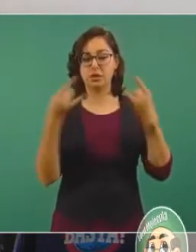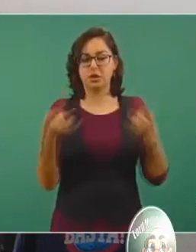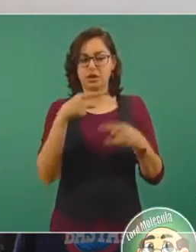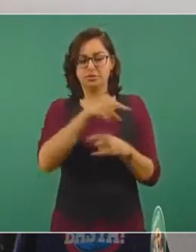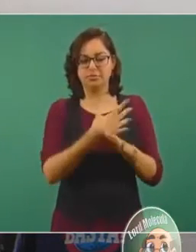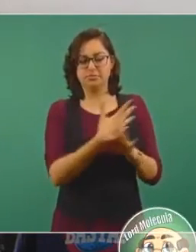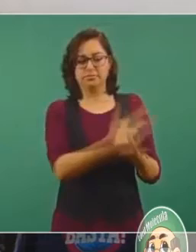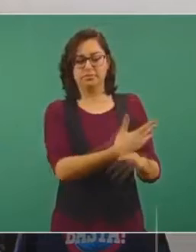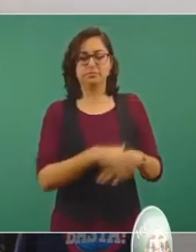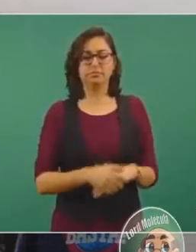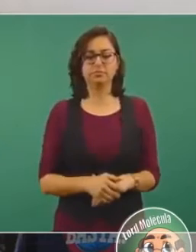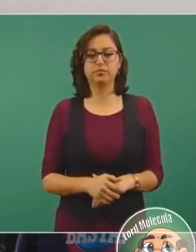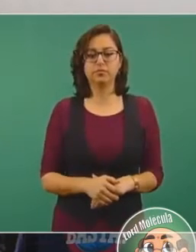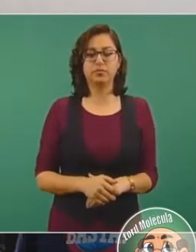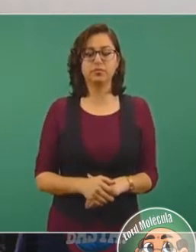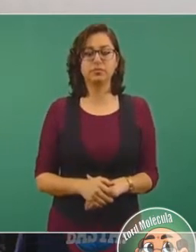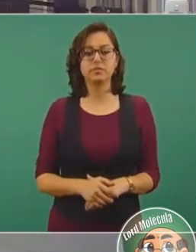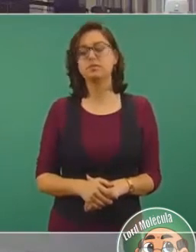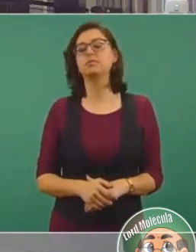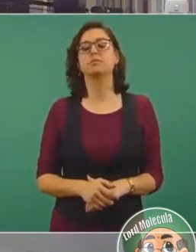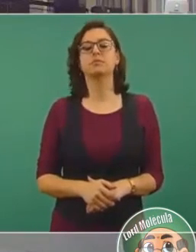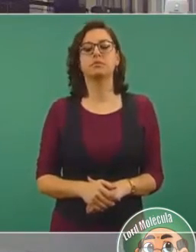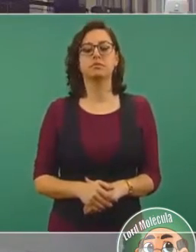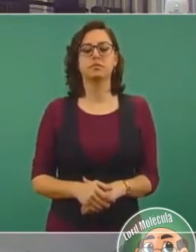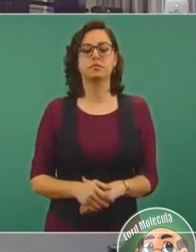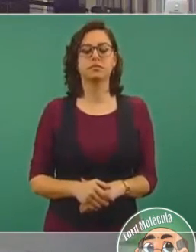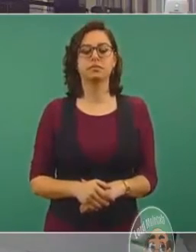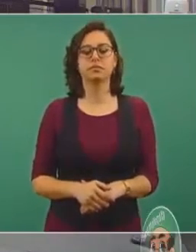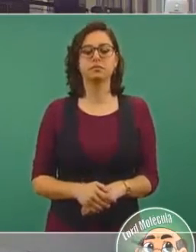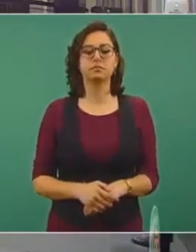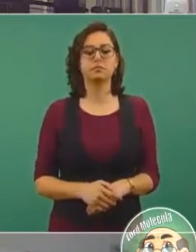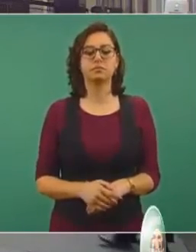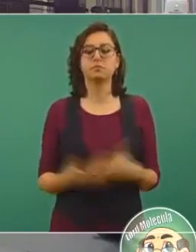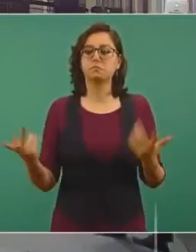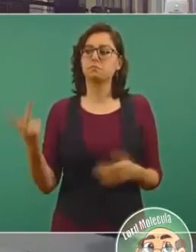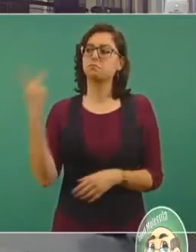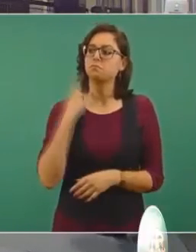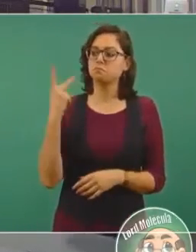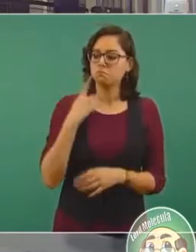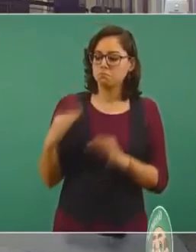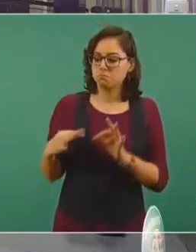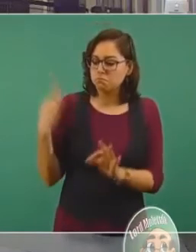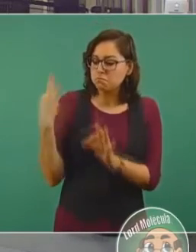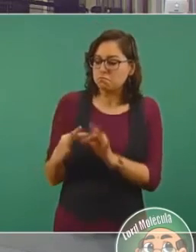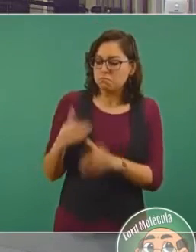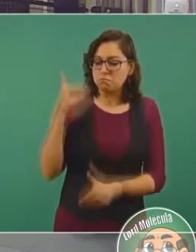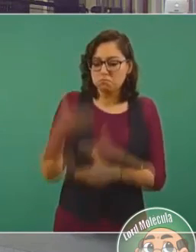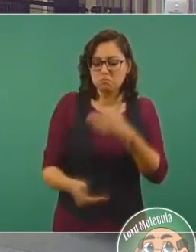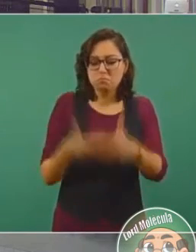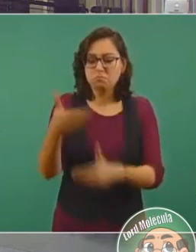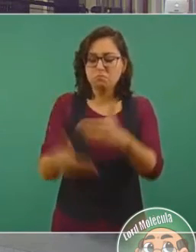Los buenos resultados de esta política tuvieron mucho que ver con el papel que jugó el embajador Joseph Daniel,